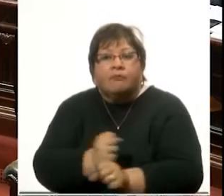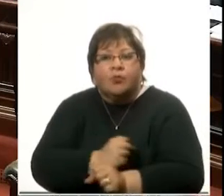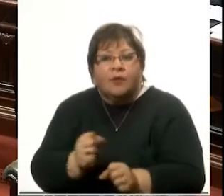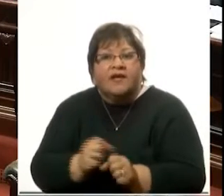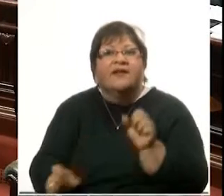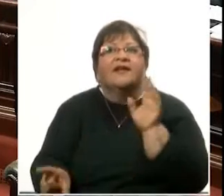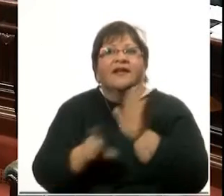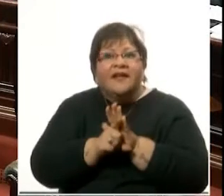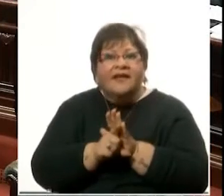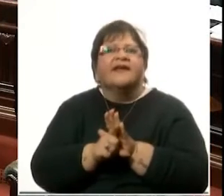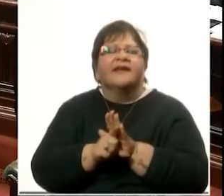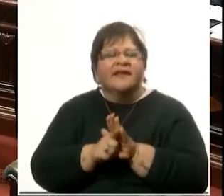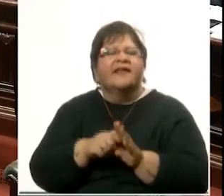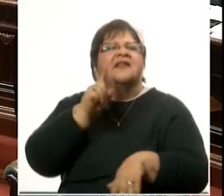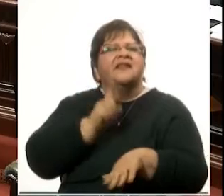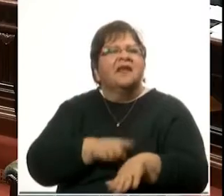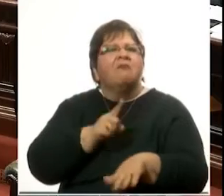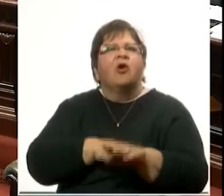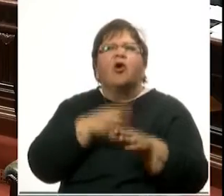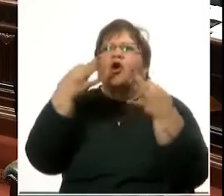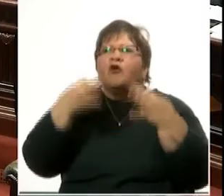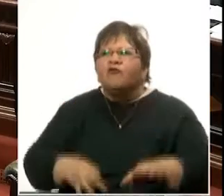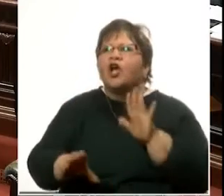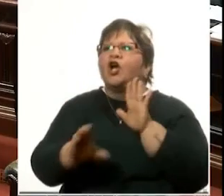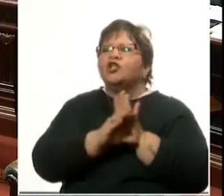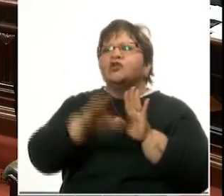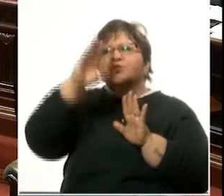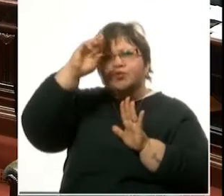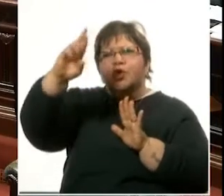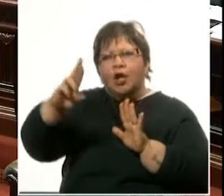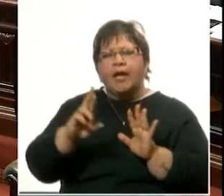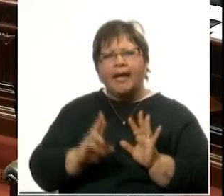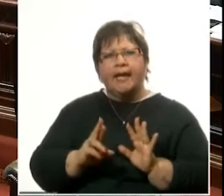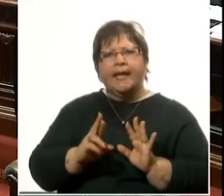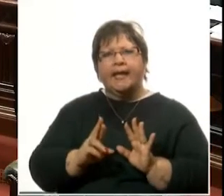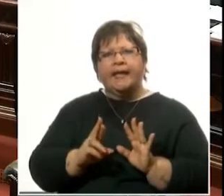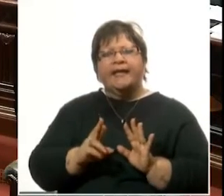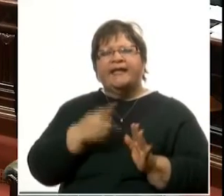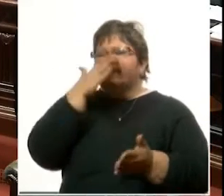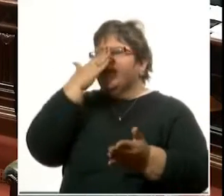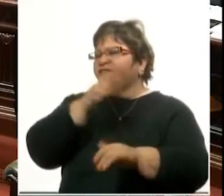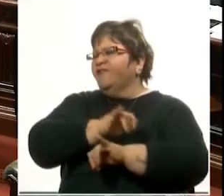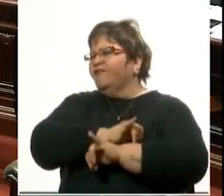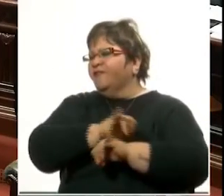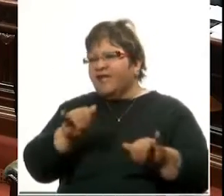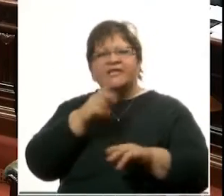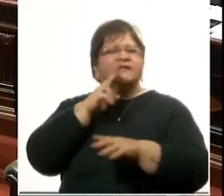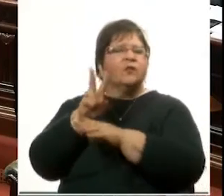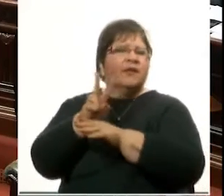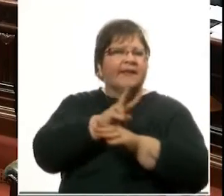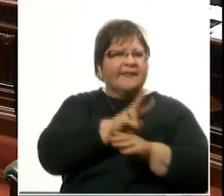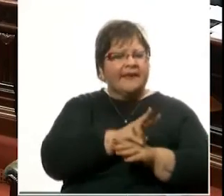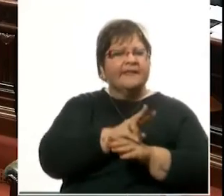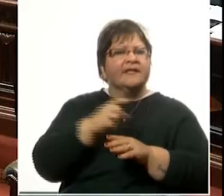tiempos absolutamente constitucionales y legales que establezca el fin de la doctrina de la seguridad nacional con